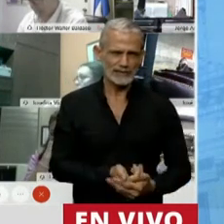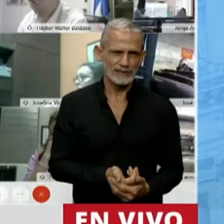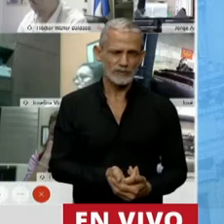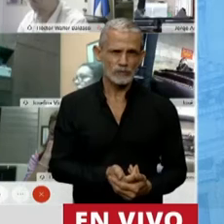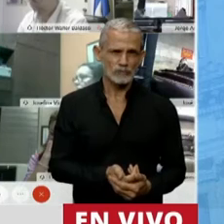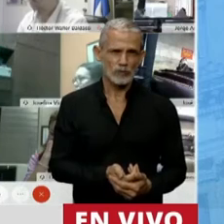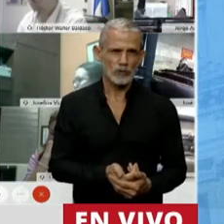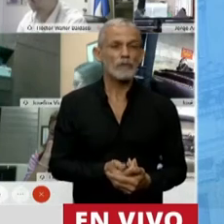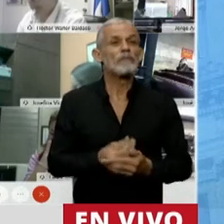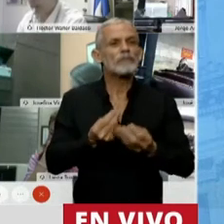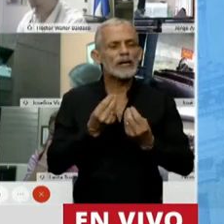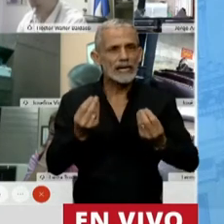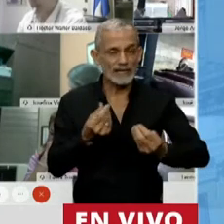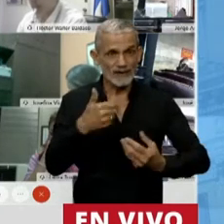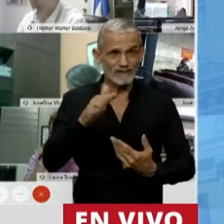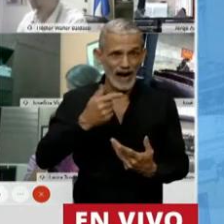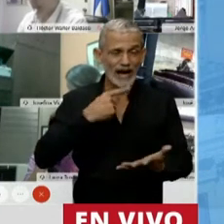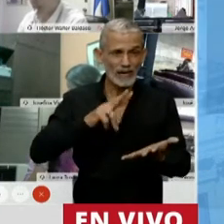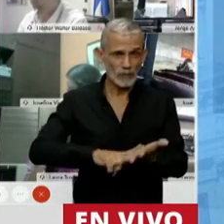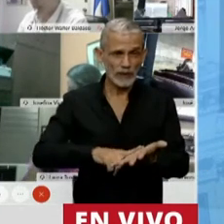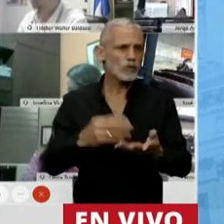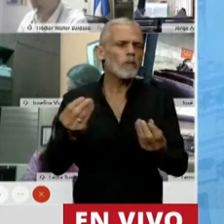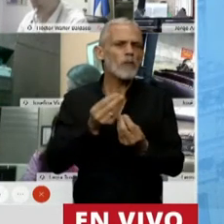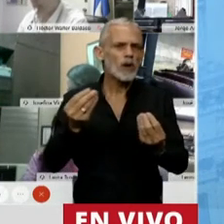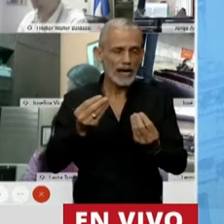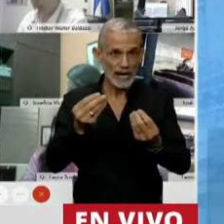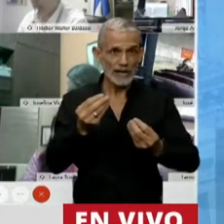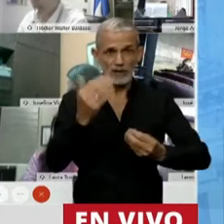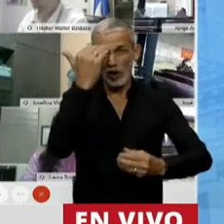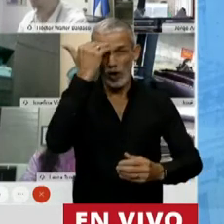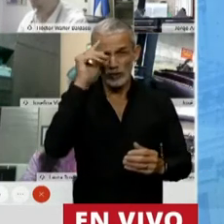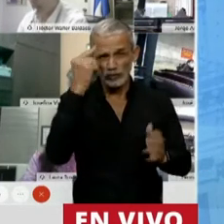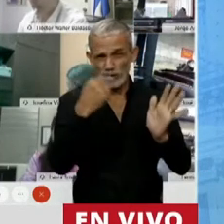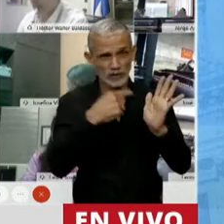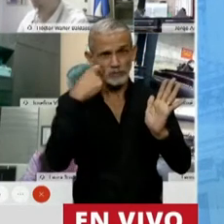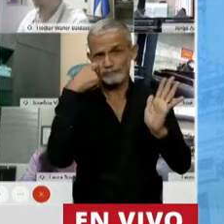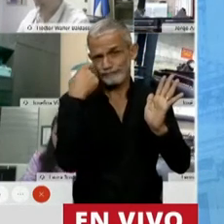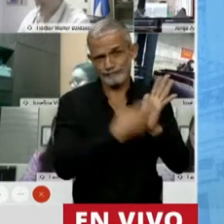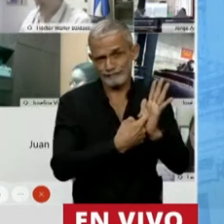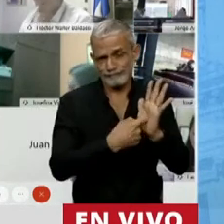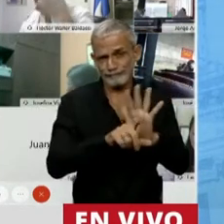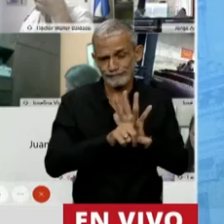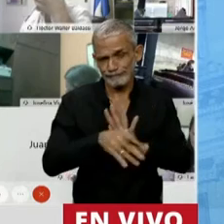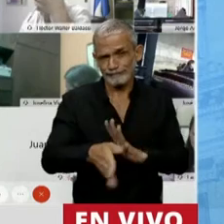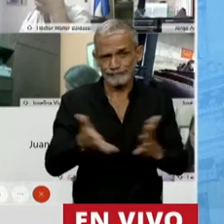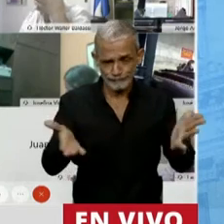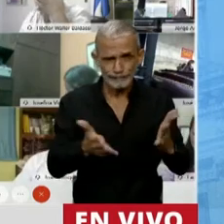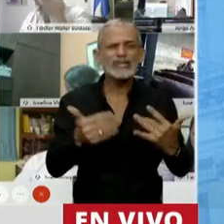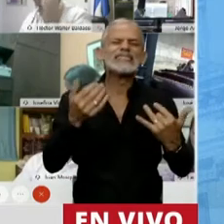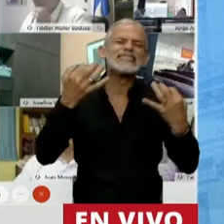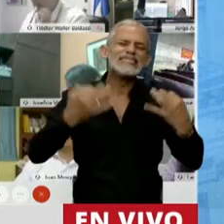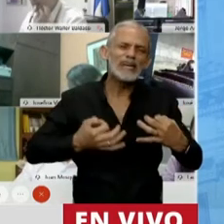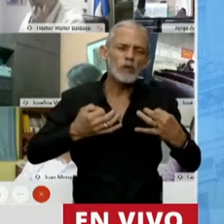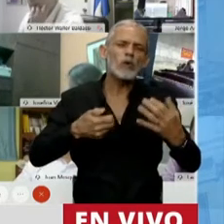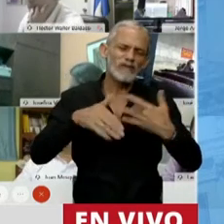que va a ser muy importante porque hace a la inconstitucionalidad de esta ley, la que probablemente